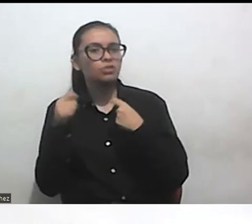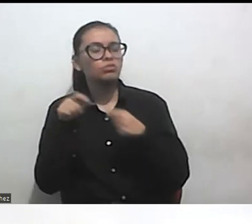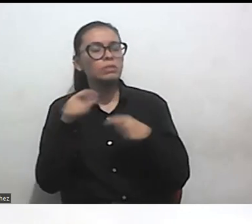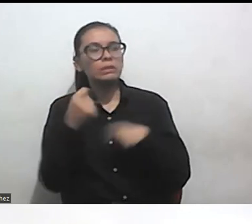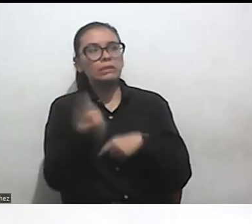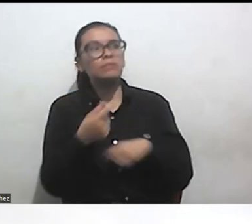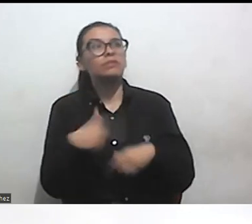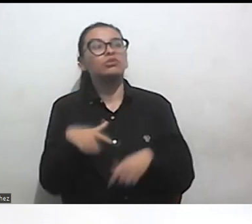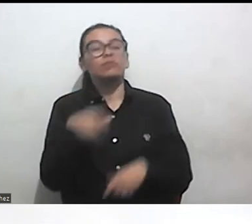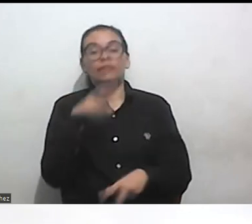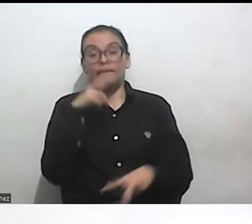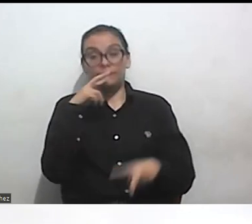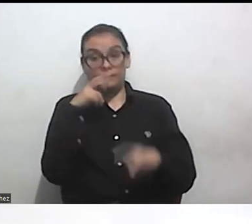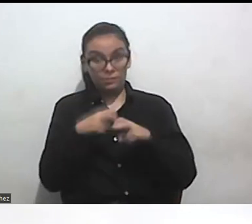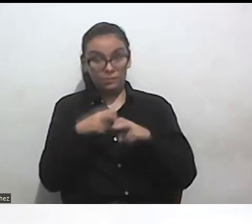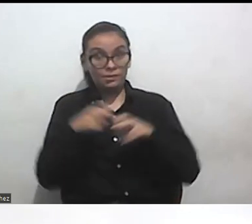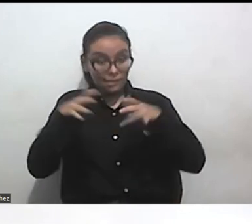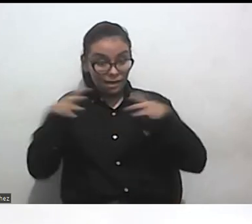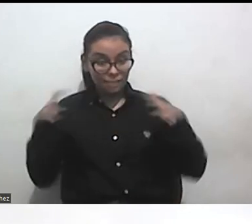también